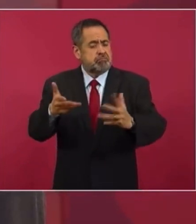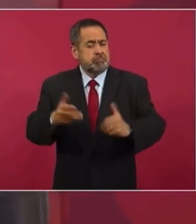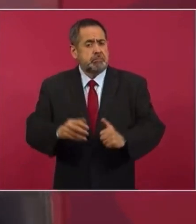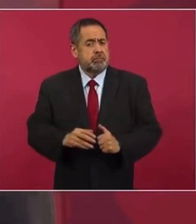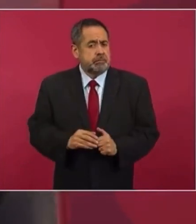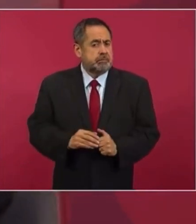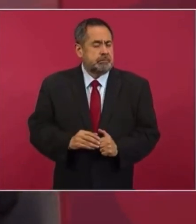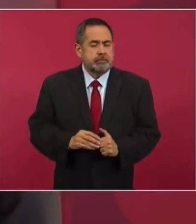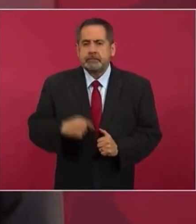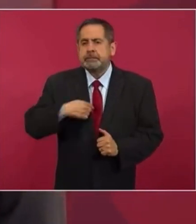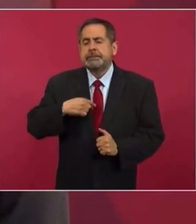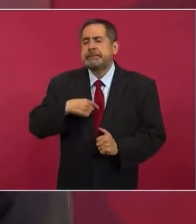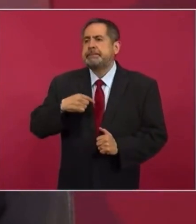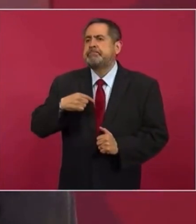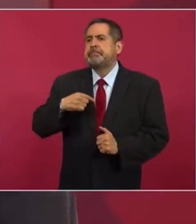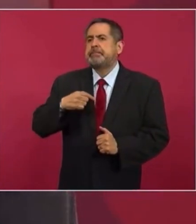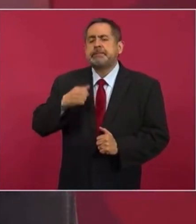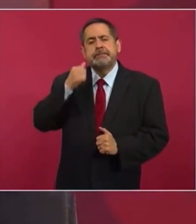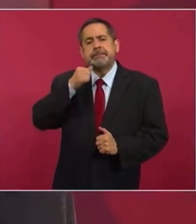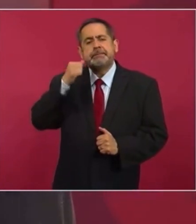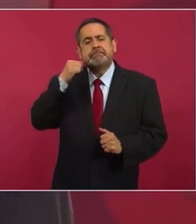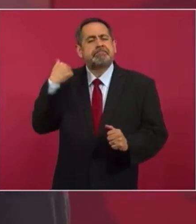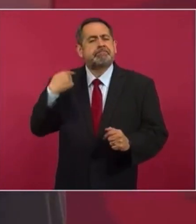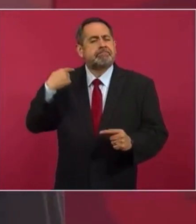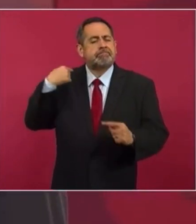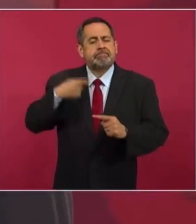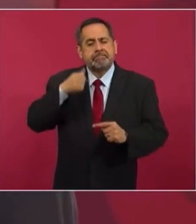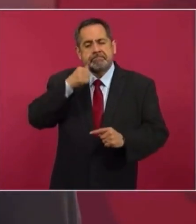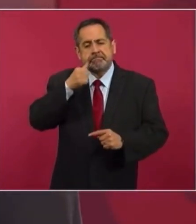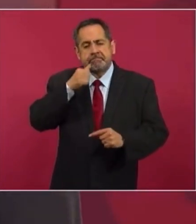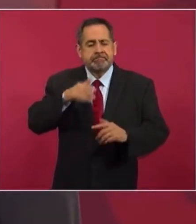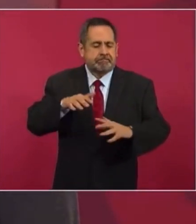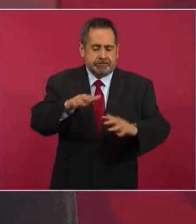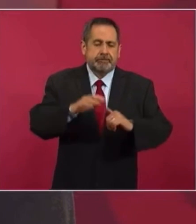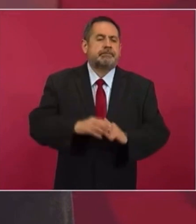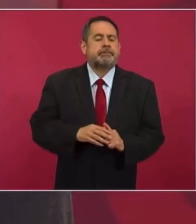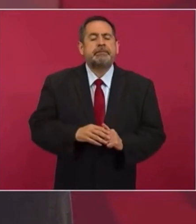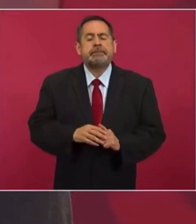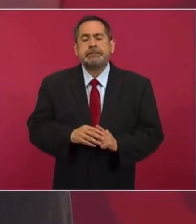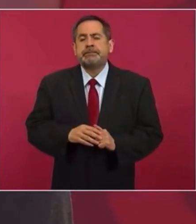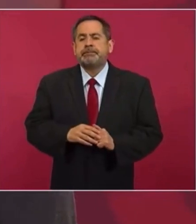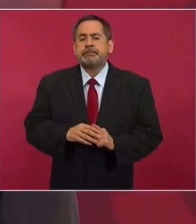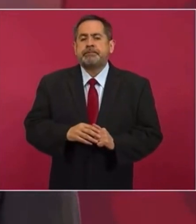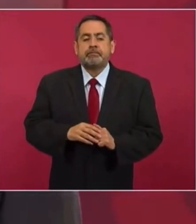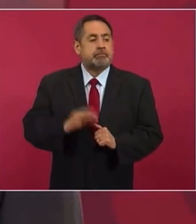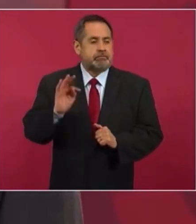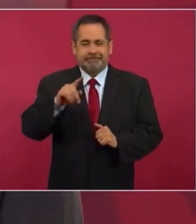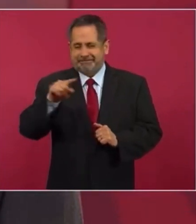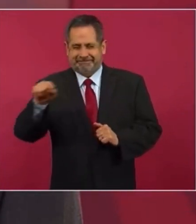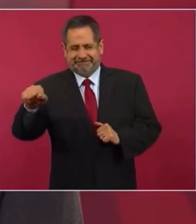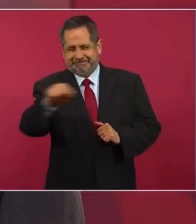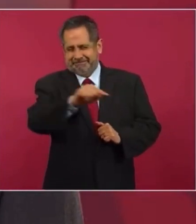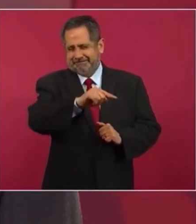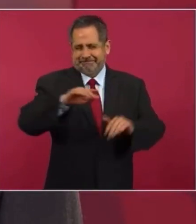Siempre digo, a ver, cuando preguntan cuál es